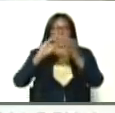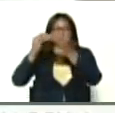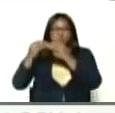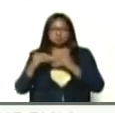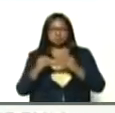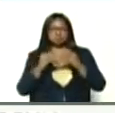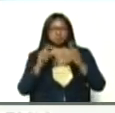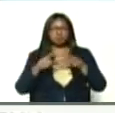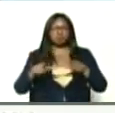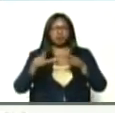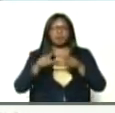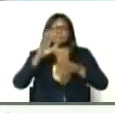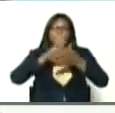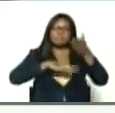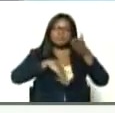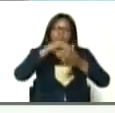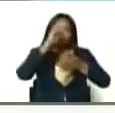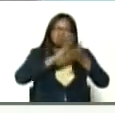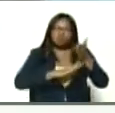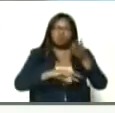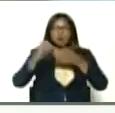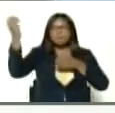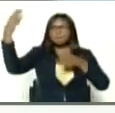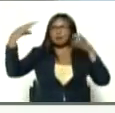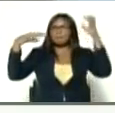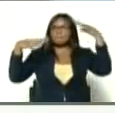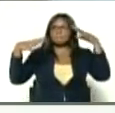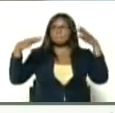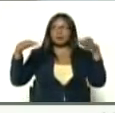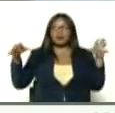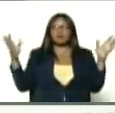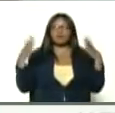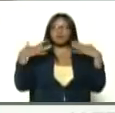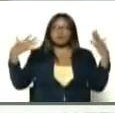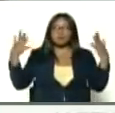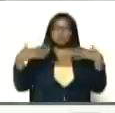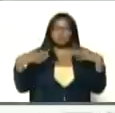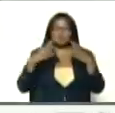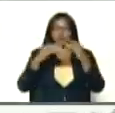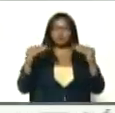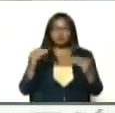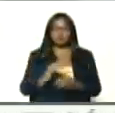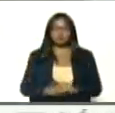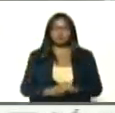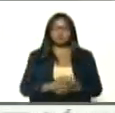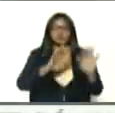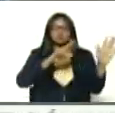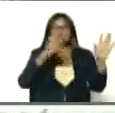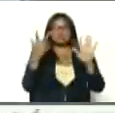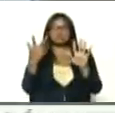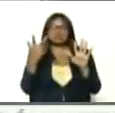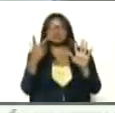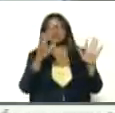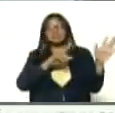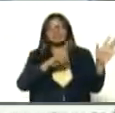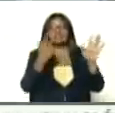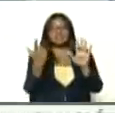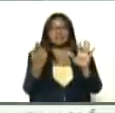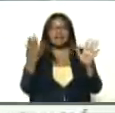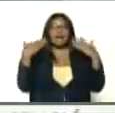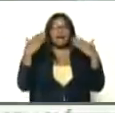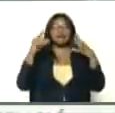impermeabilización, pintura, aluminizada, climatización. Hemos instalado, 16 áreas recondicionadas nuevos.